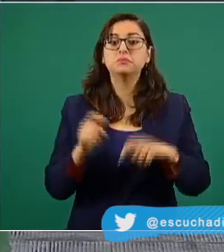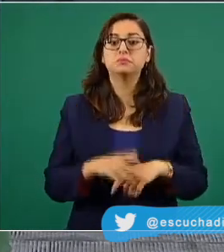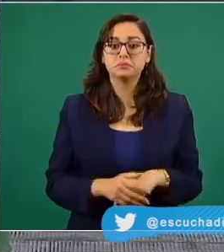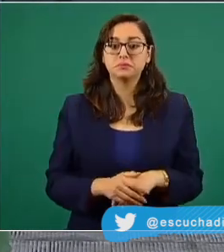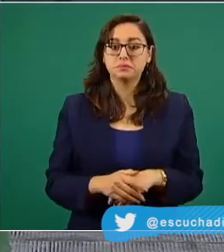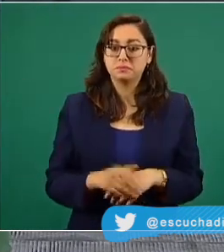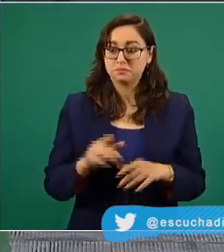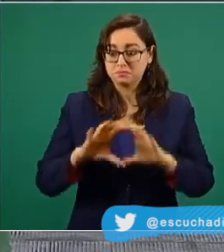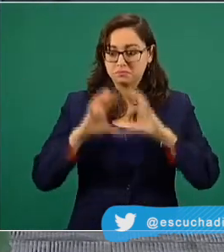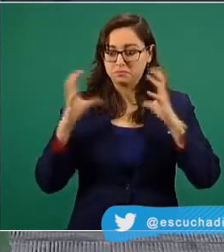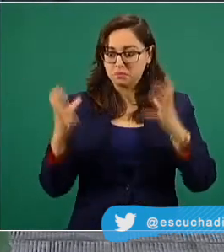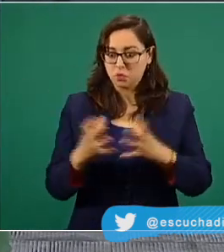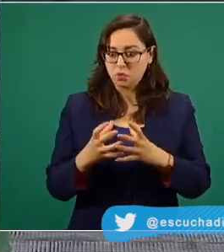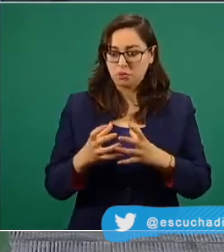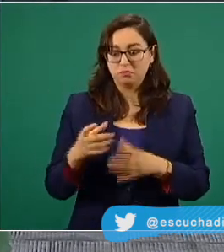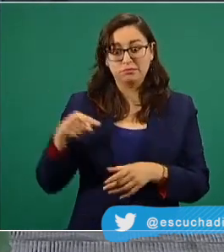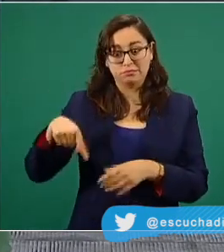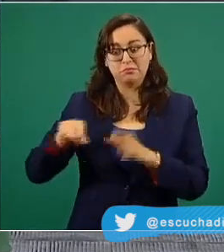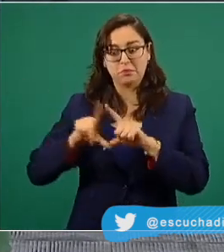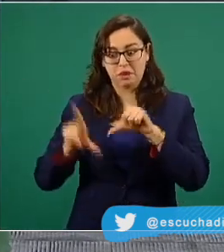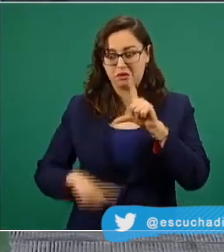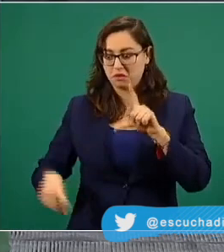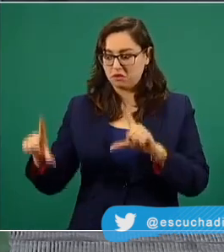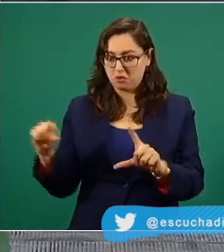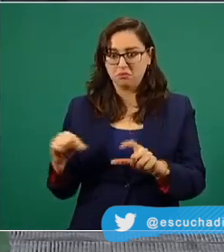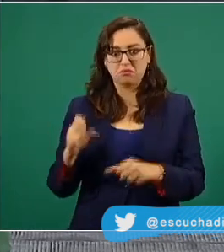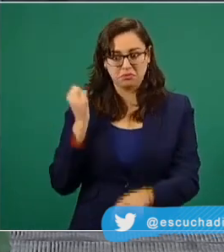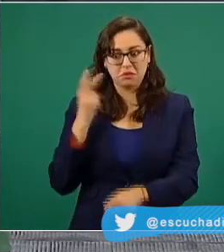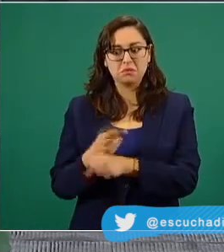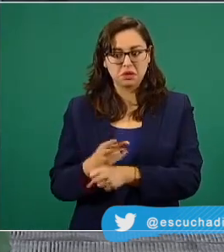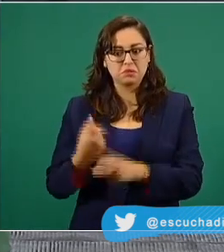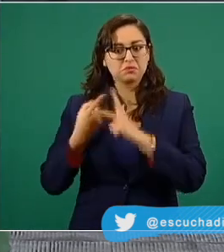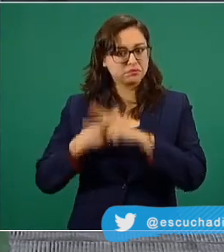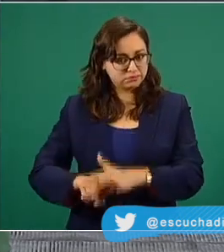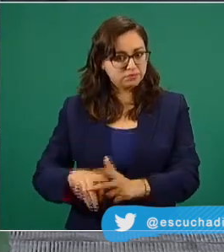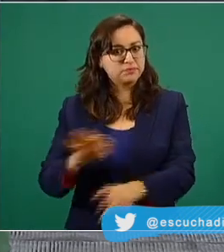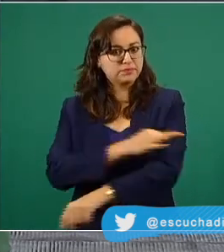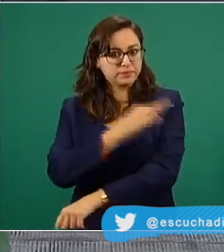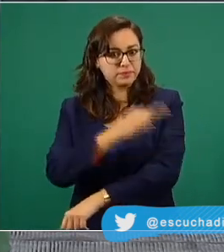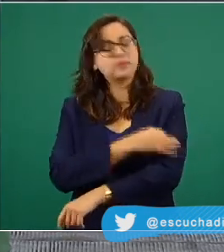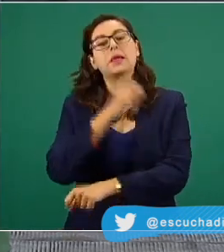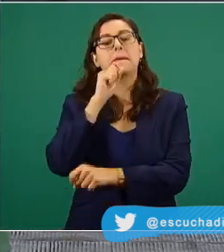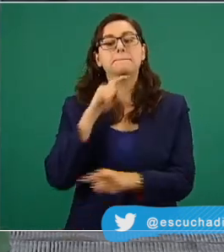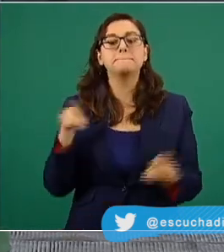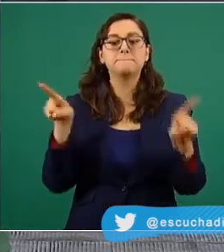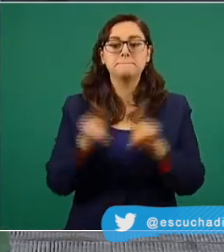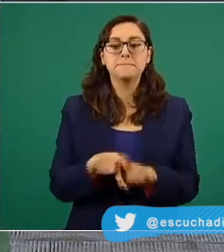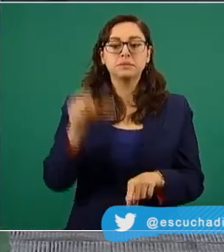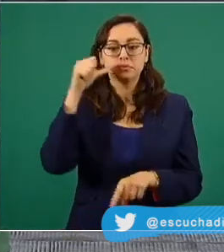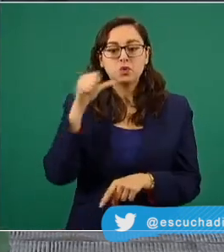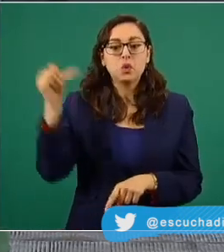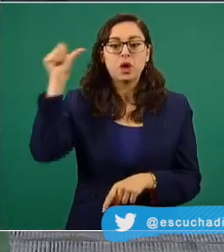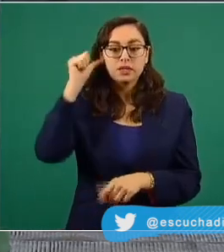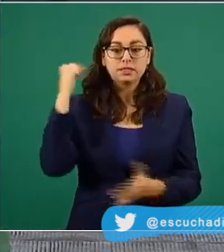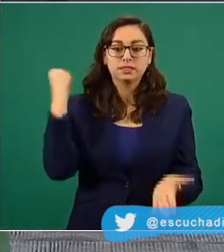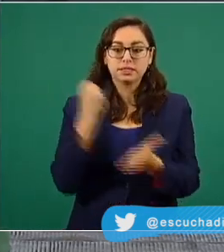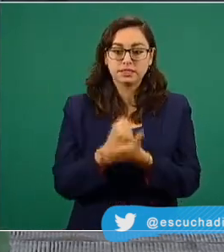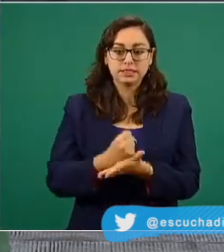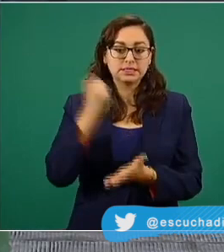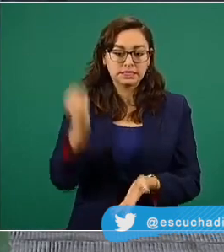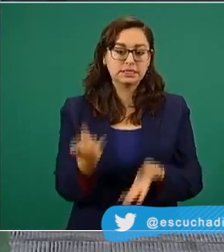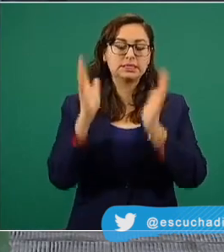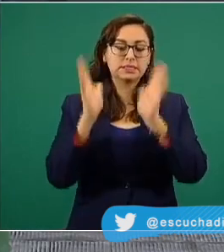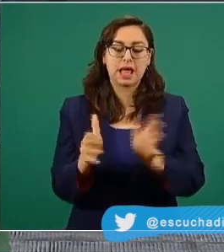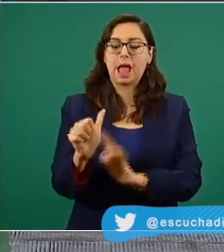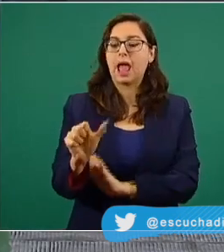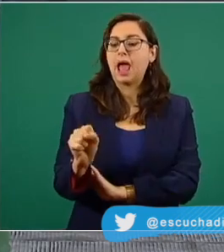vacunación. También tenemos noticia, como ustedes saben, de que el día de ayer se aprobó AstraZeneca, que es otra